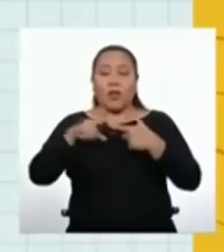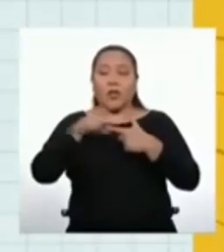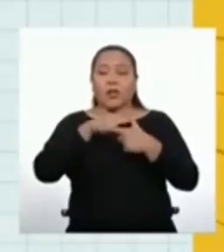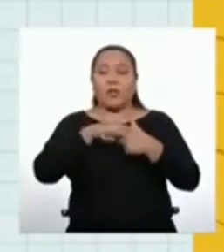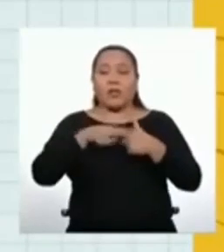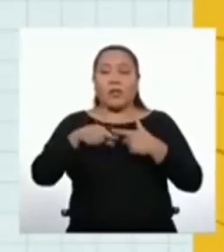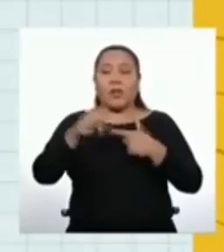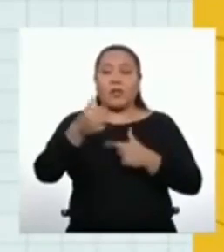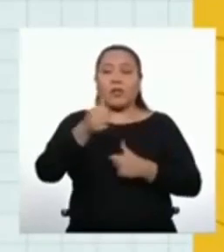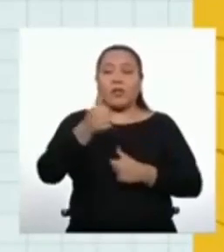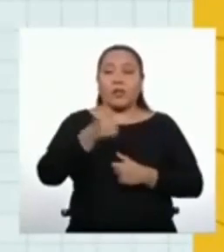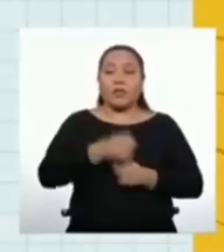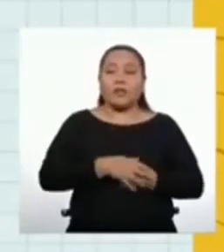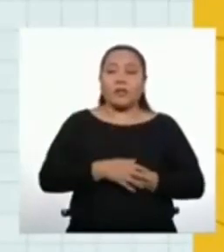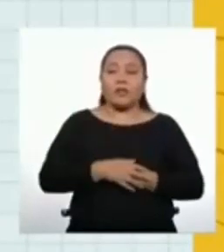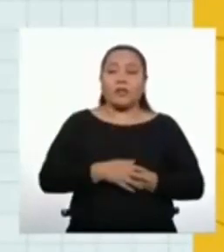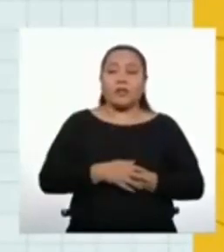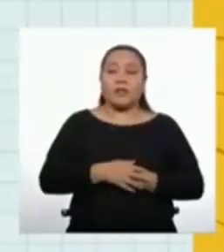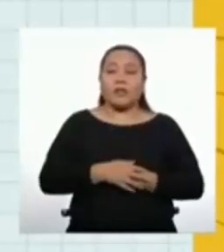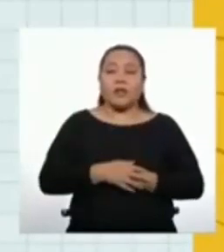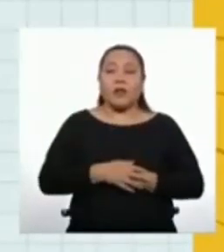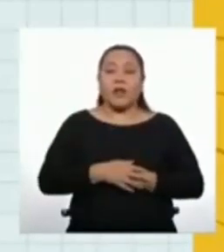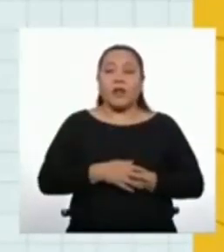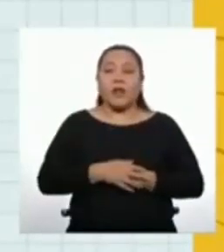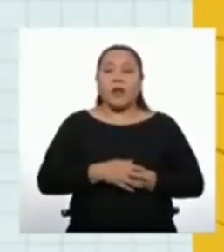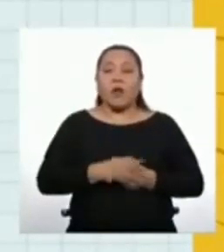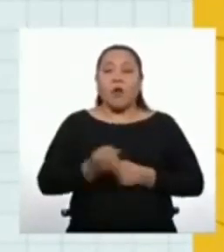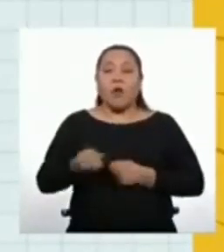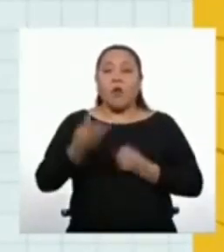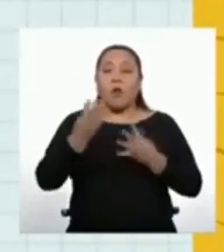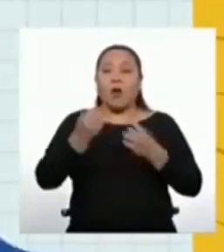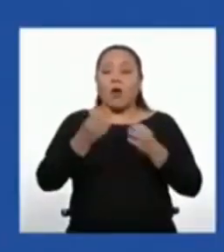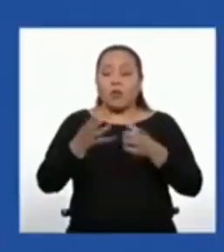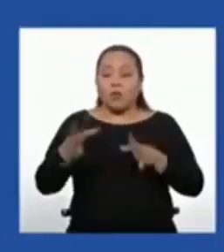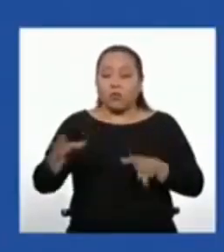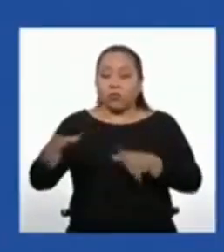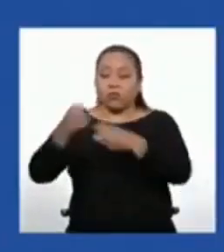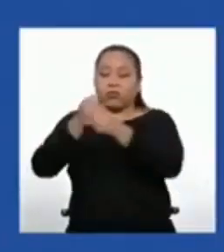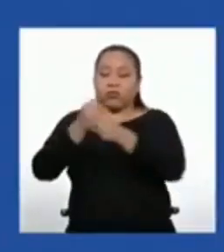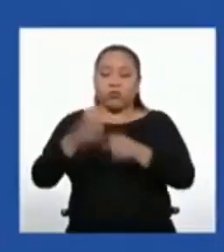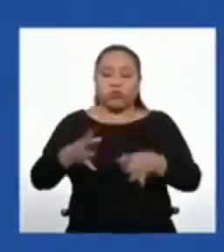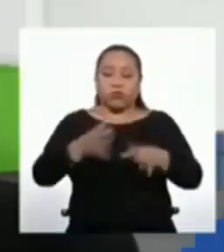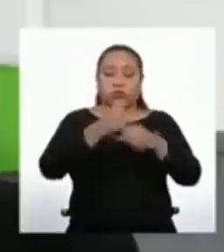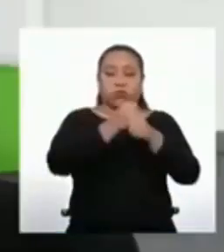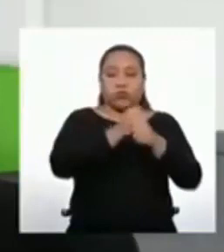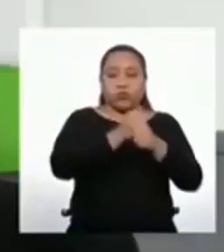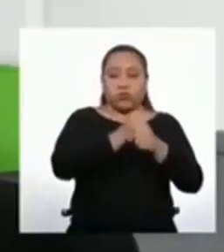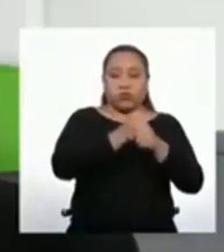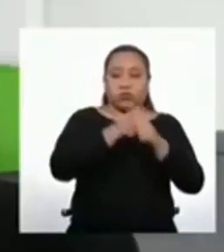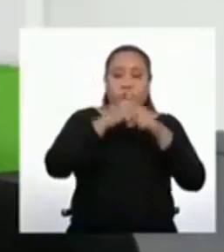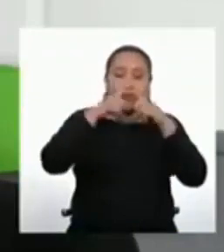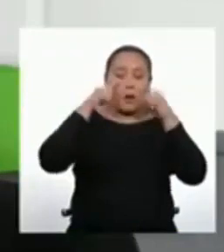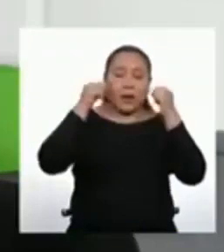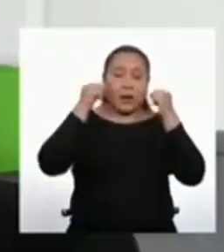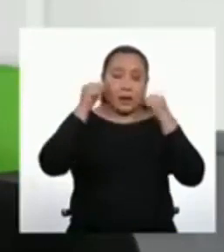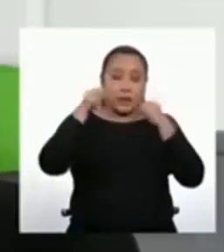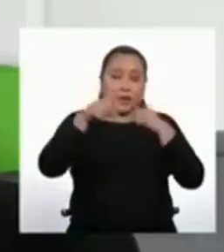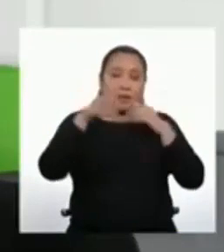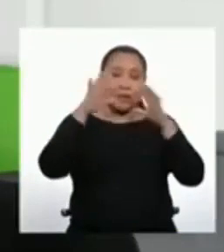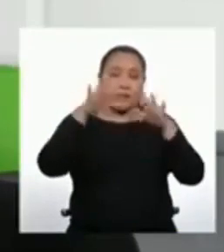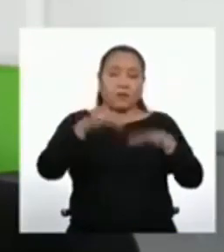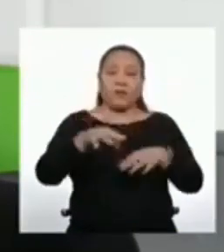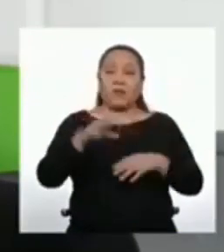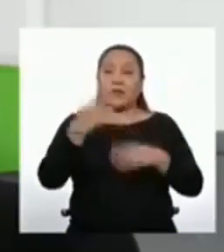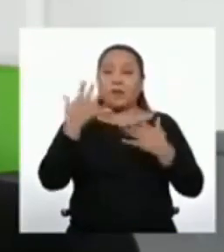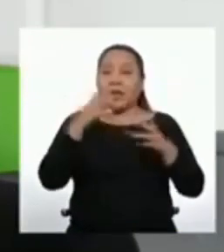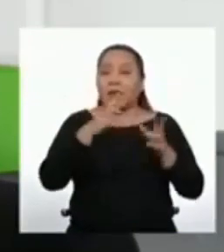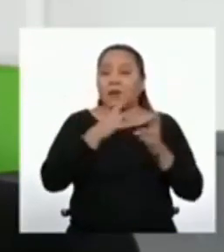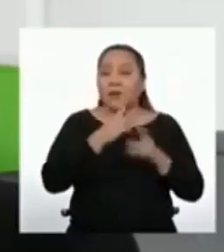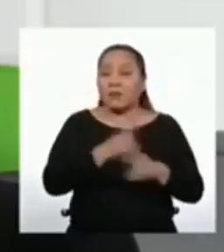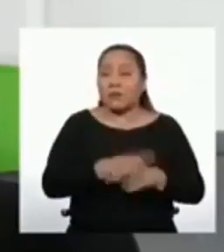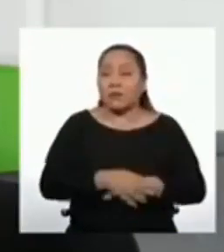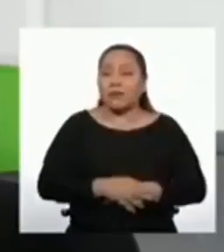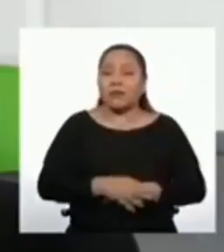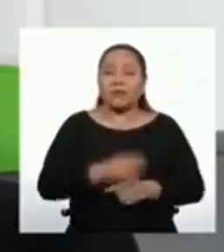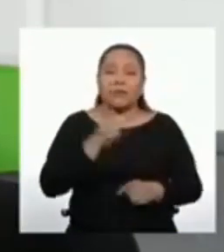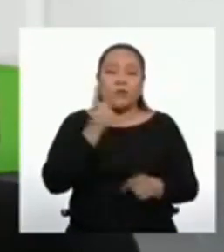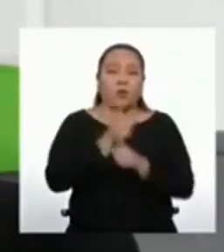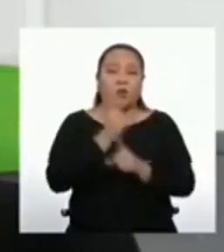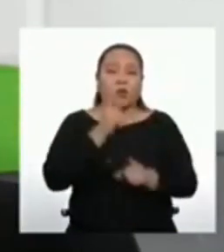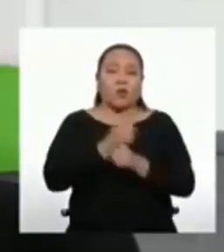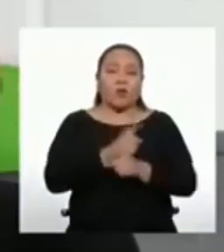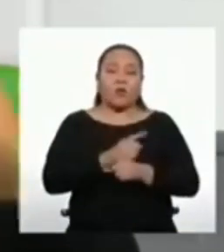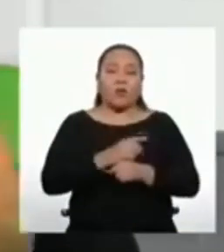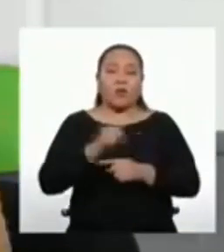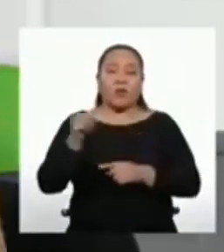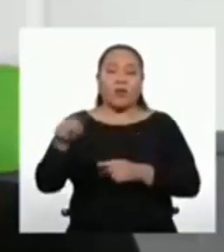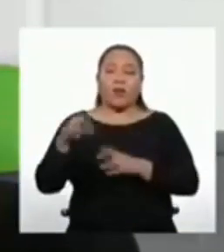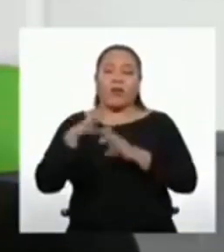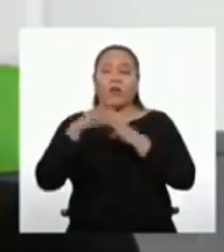descubrir cuántos paquetes de mascarillas se han producido. ¿Ustedes ya tienen la respuesta? Efectivamente.